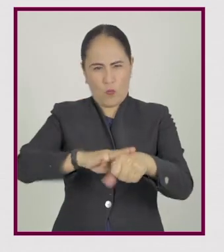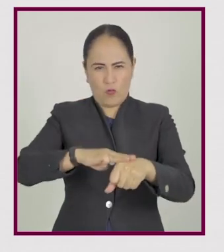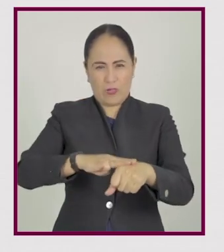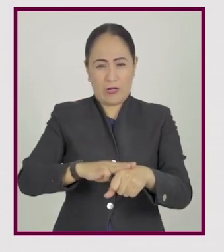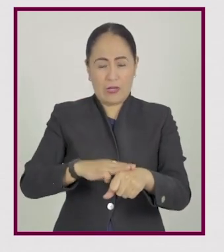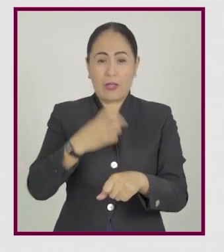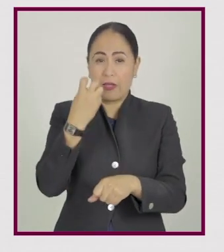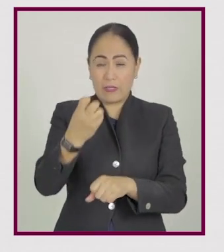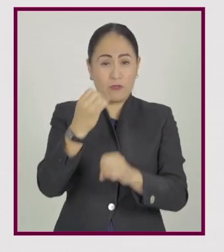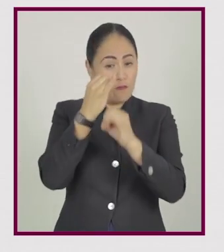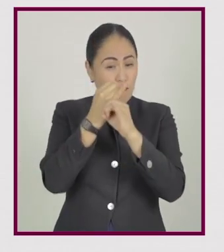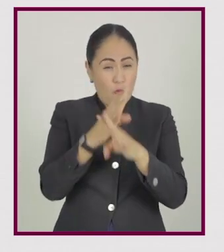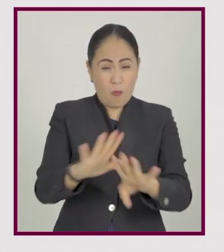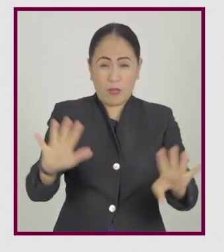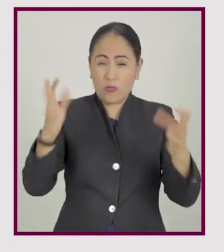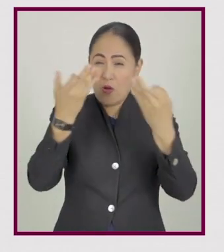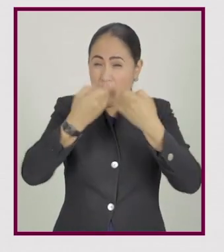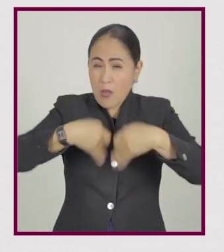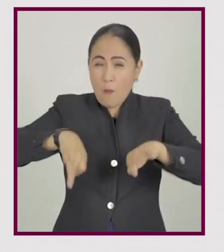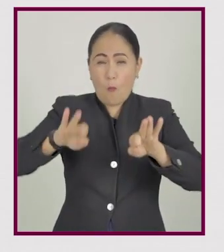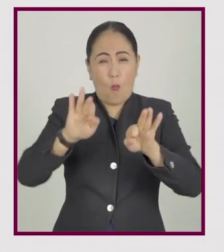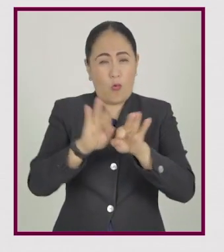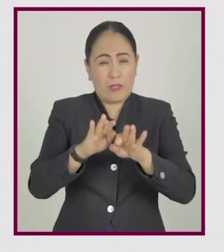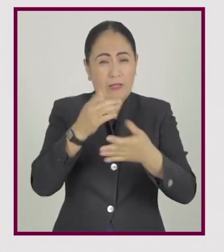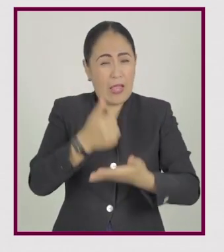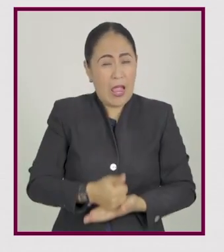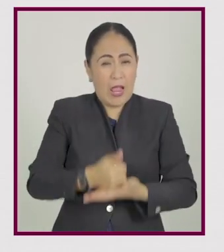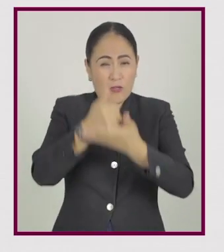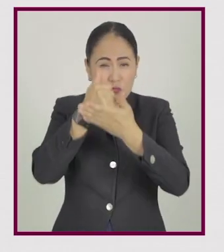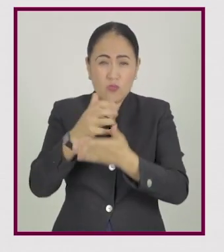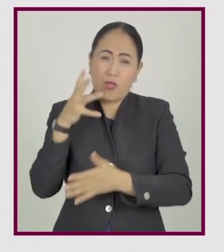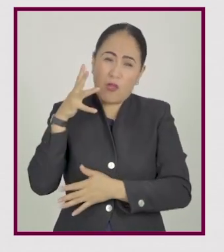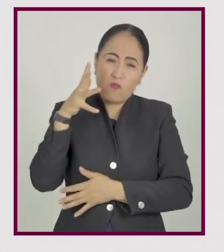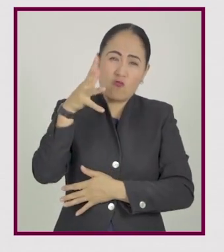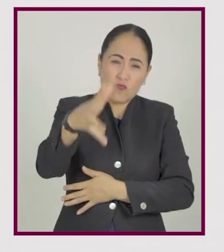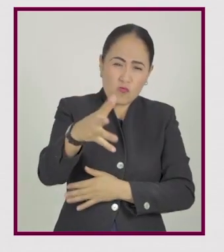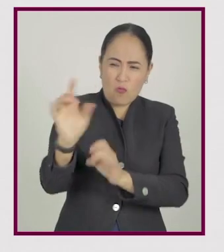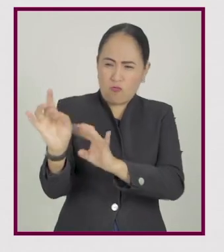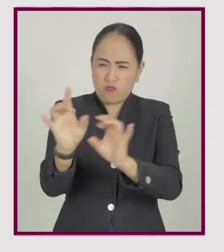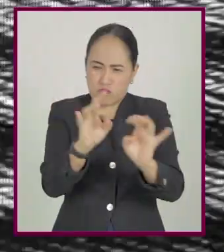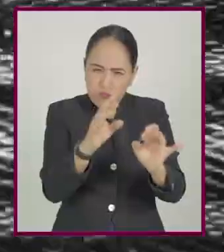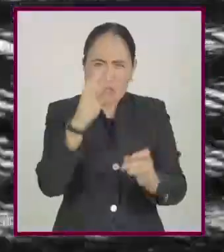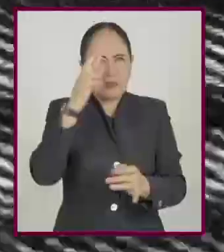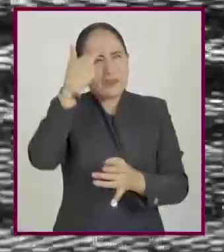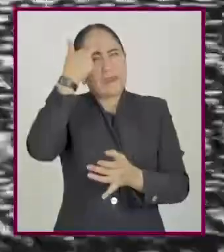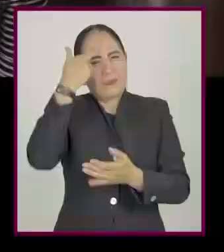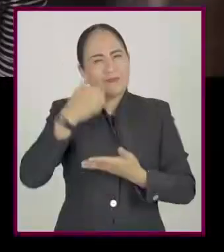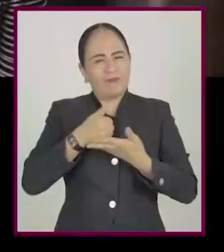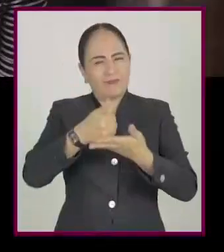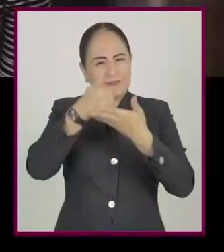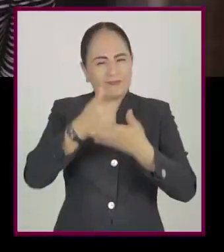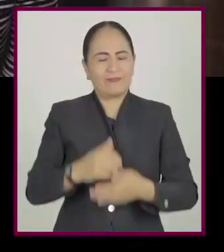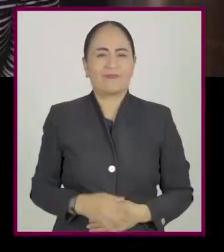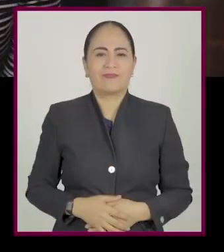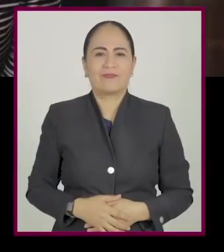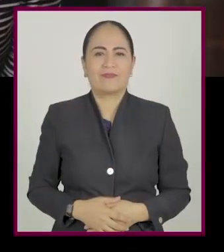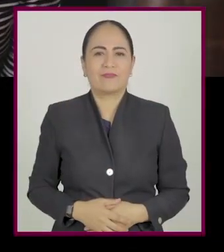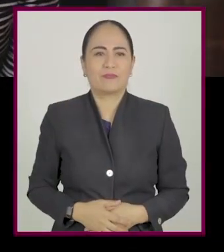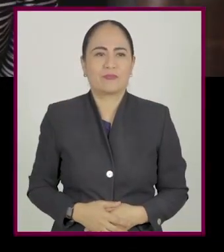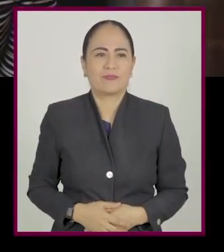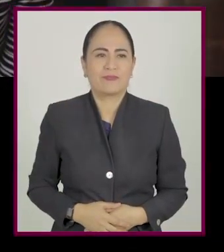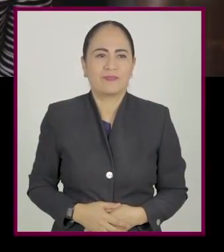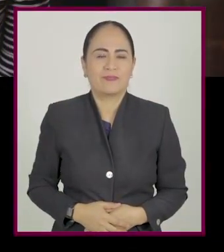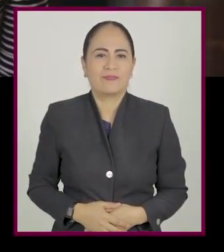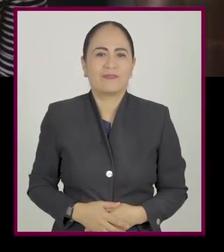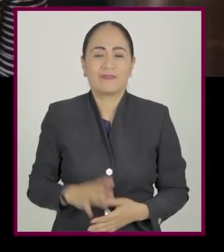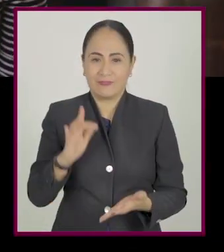cuando la información se vuelve relevante y me sirve para momentos futuros. Gracias por